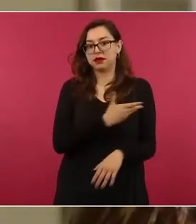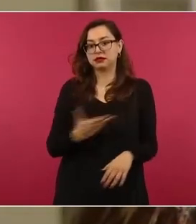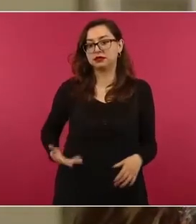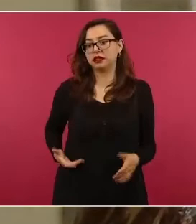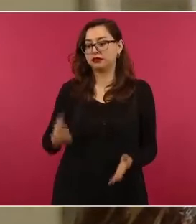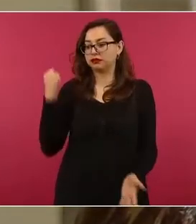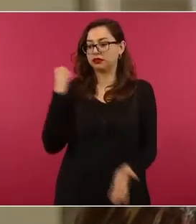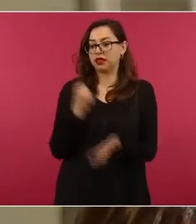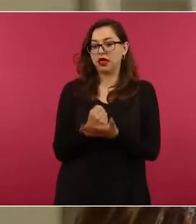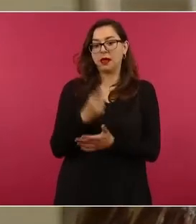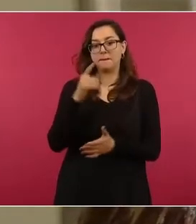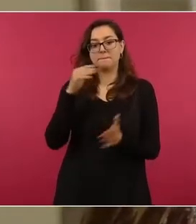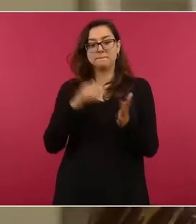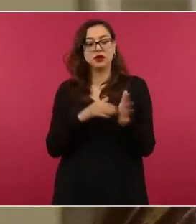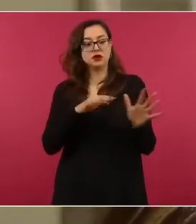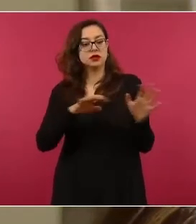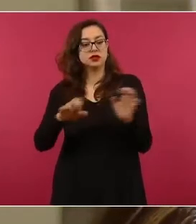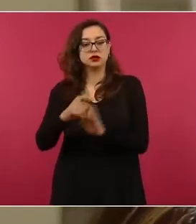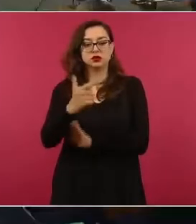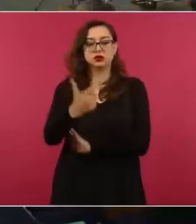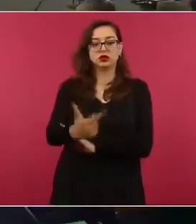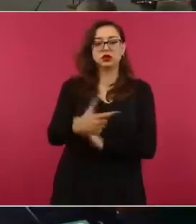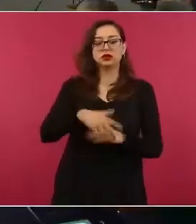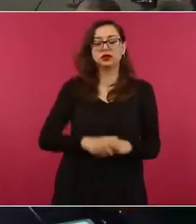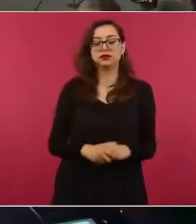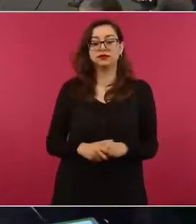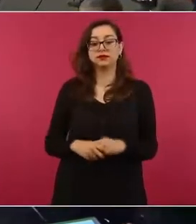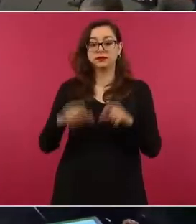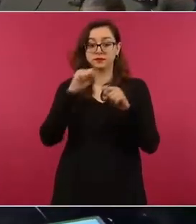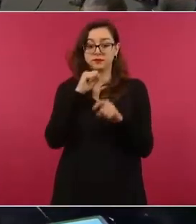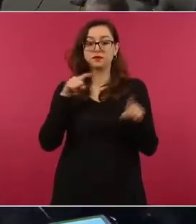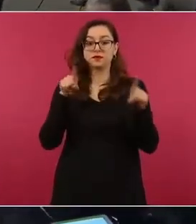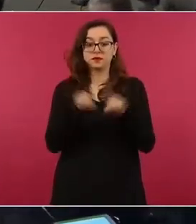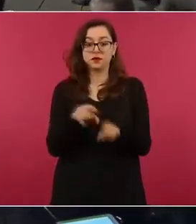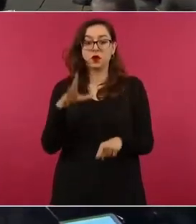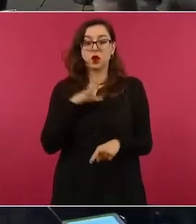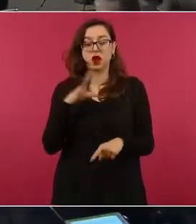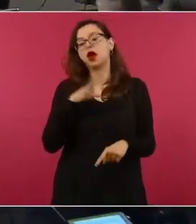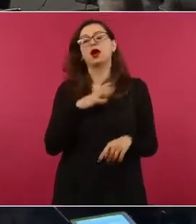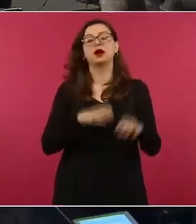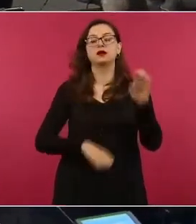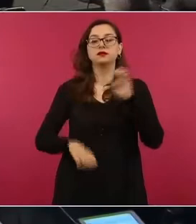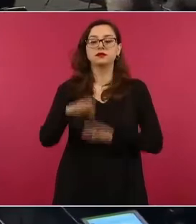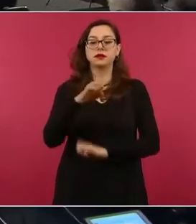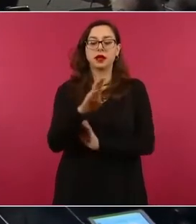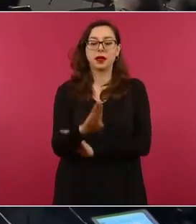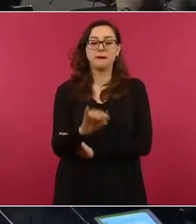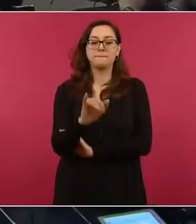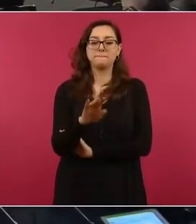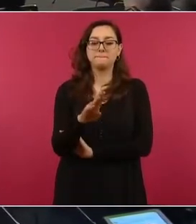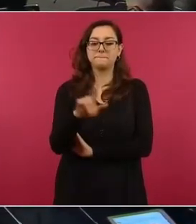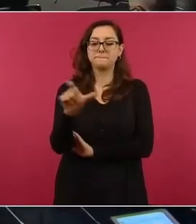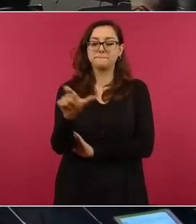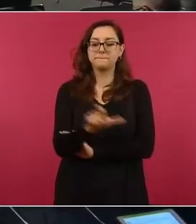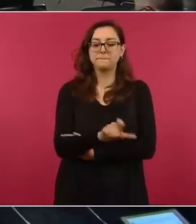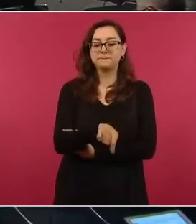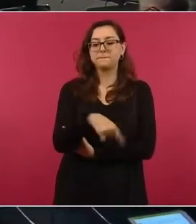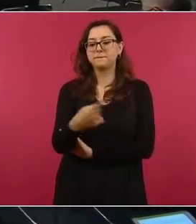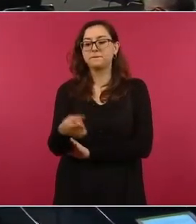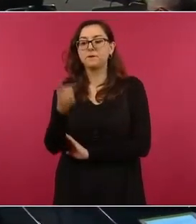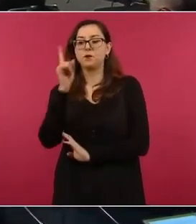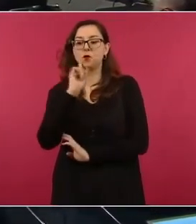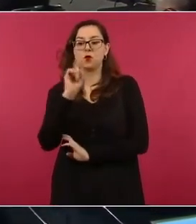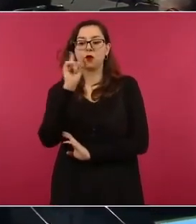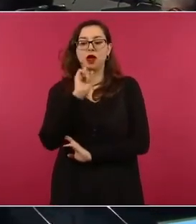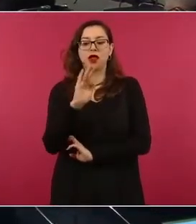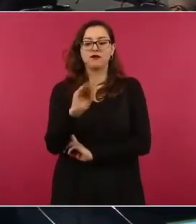incluye al hermano del Auditor Superior, Birmetz, con 82 millones de euros por reportaje de la periodista Fátima Monterrosa